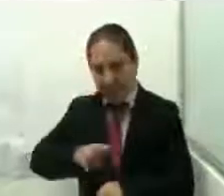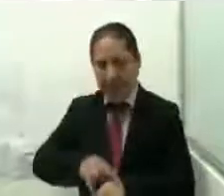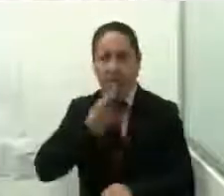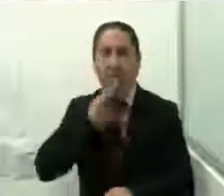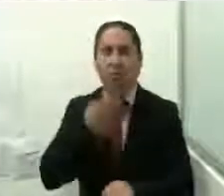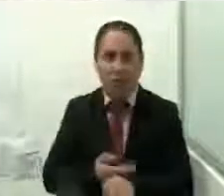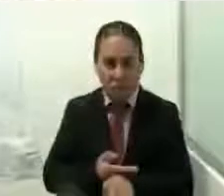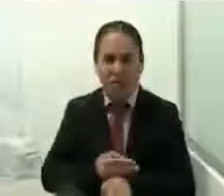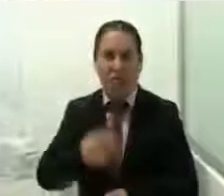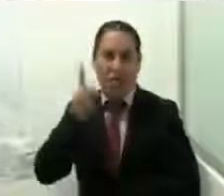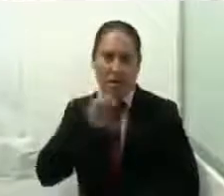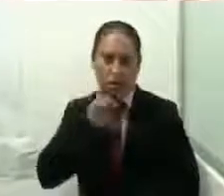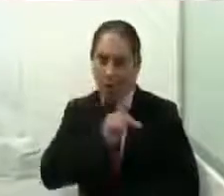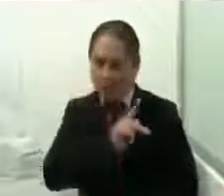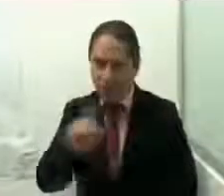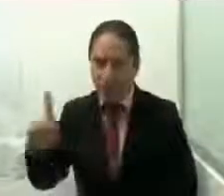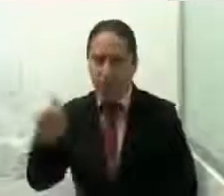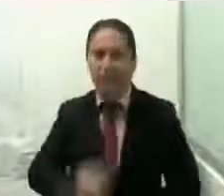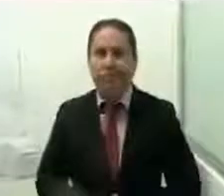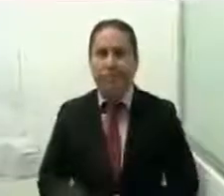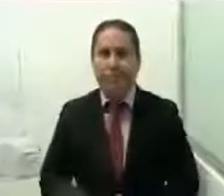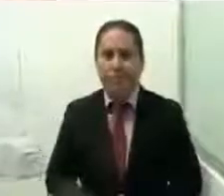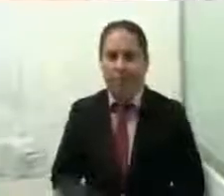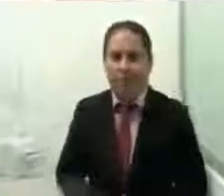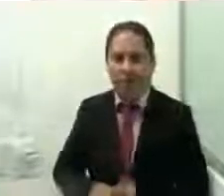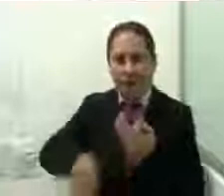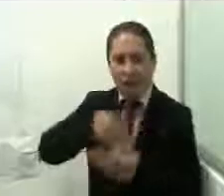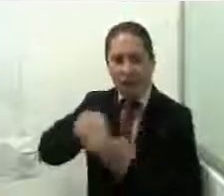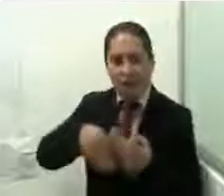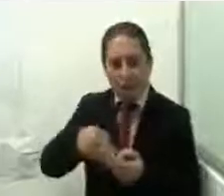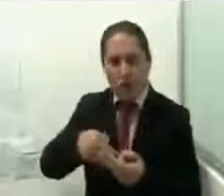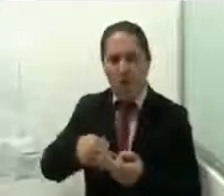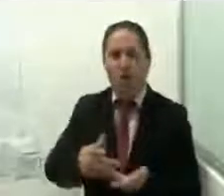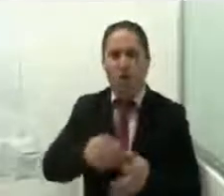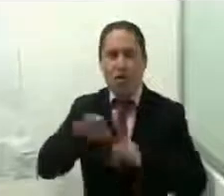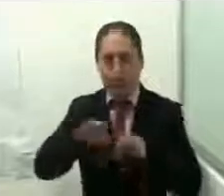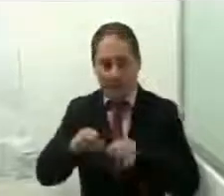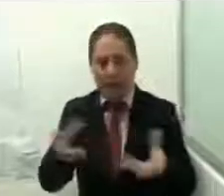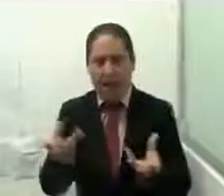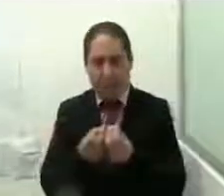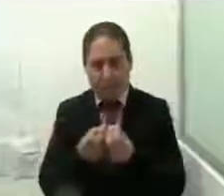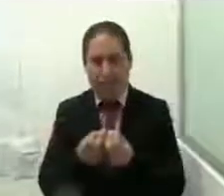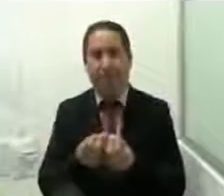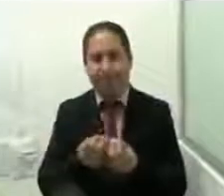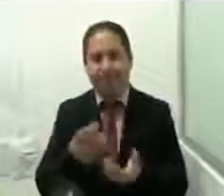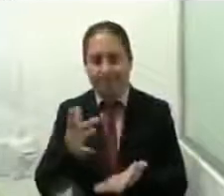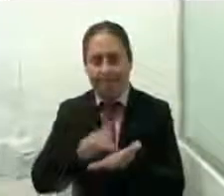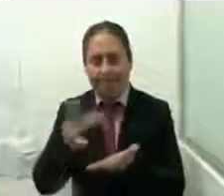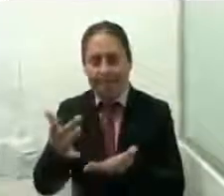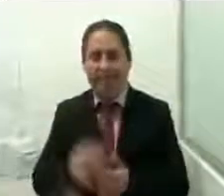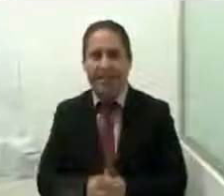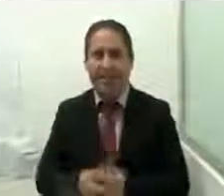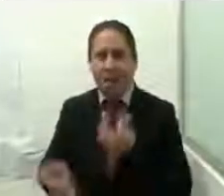del Empoderamiento de la Mujer. A todo su personal, sean bienvenidos. Yo quisiera preguntarte